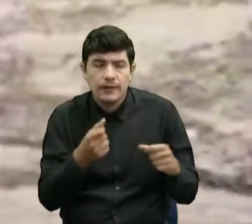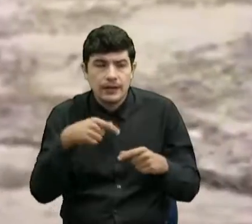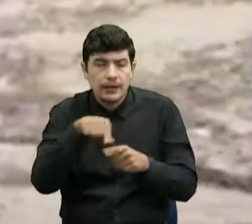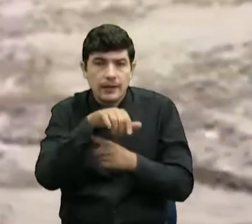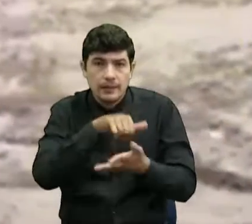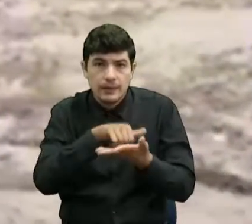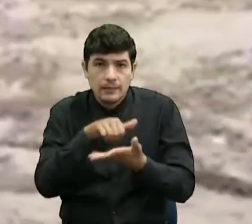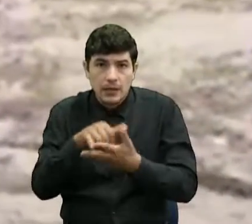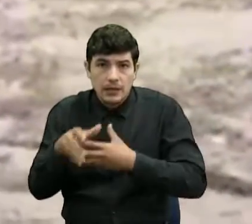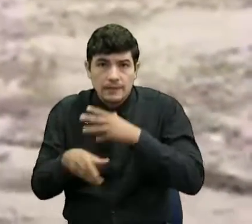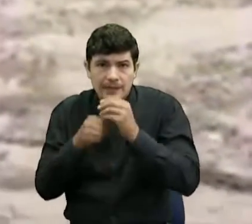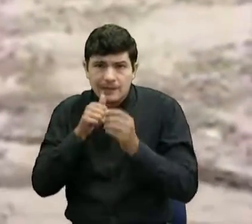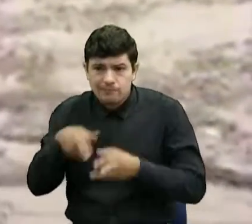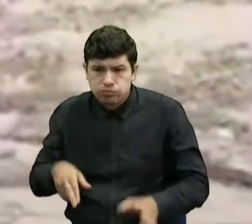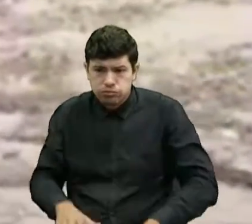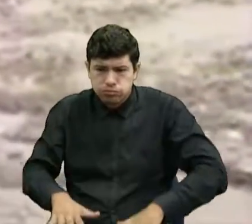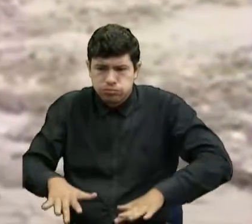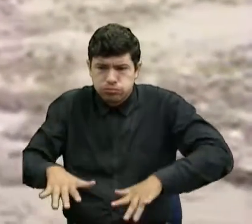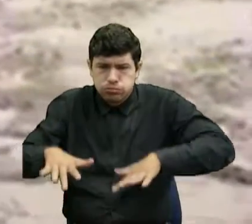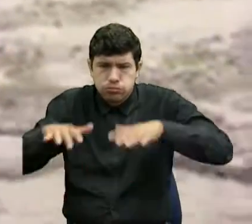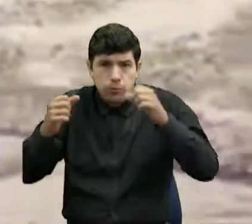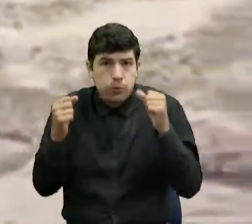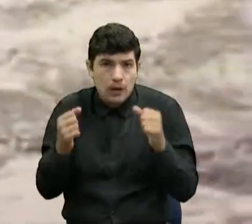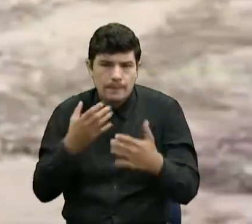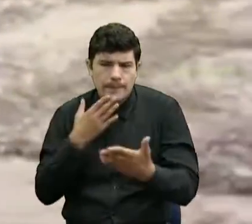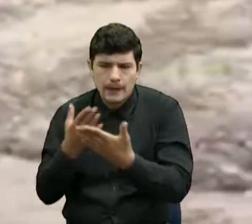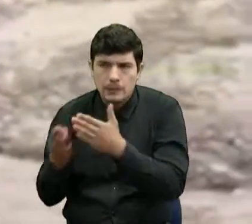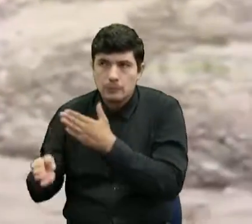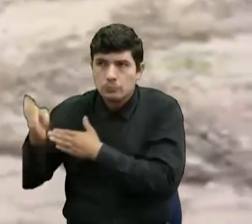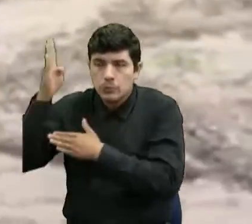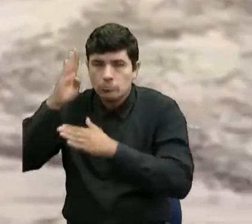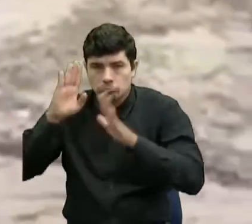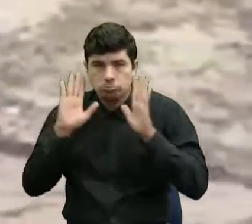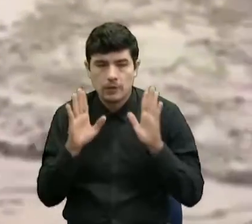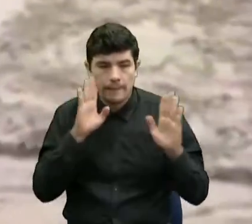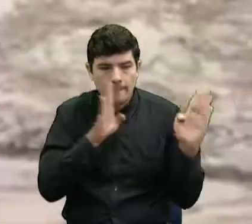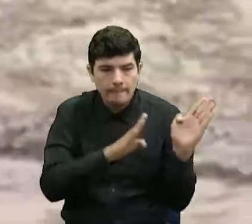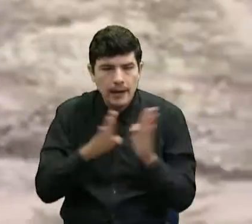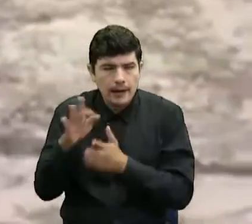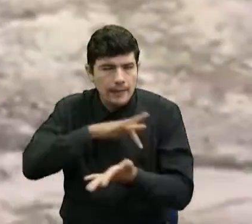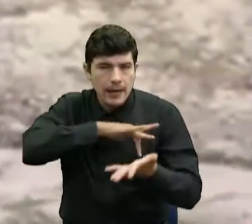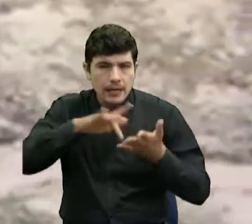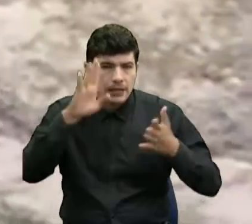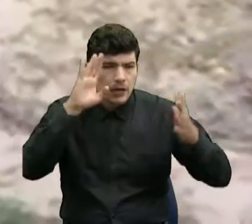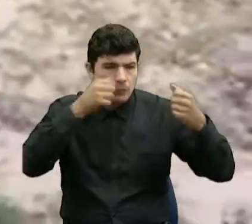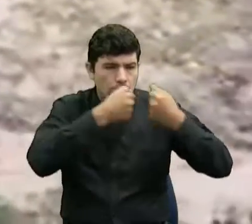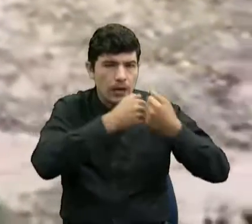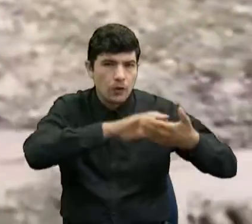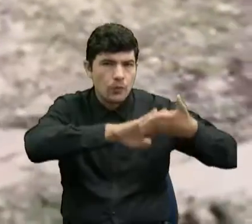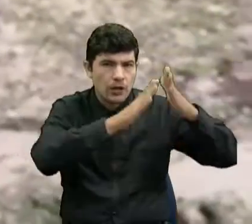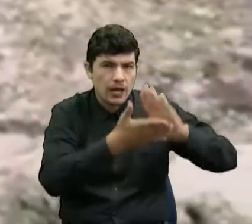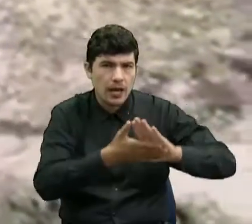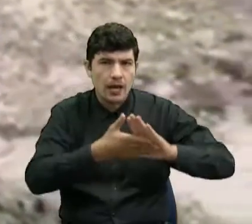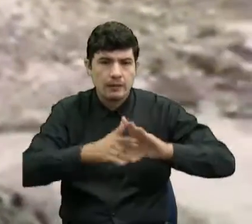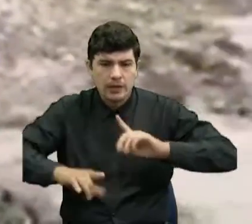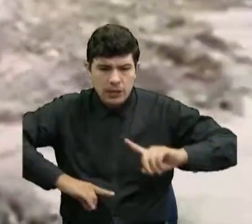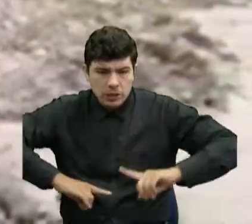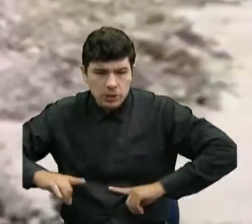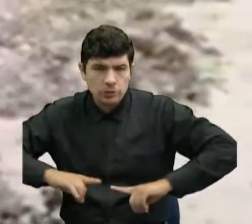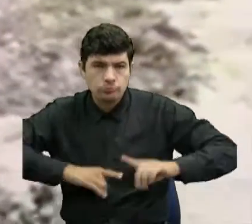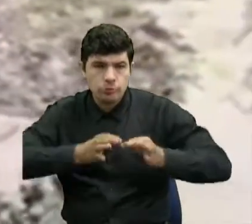igualmente con una creciente. Gracias a Dios, se activó el plan de emergencia con la comunidad, con la Administración Municipal, Policía Nacional,